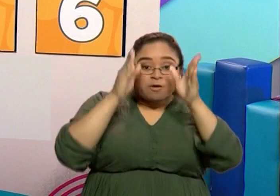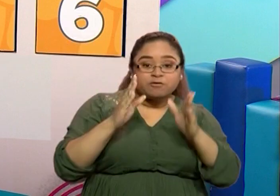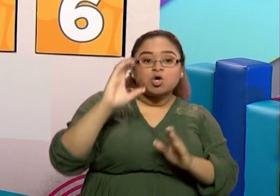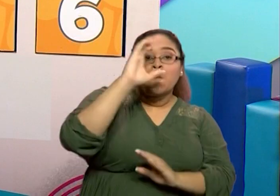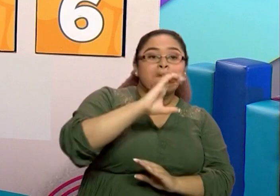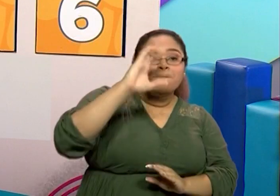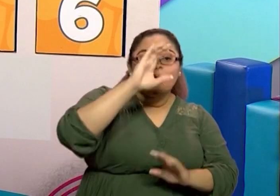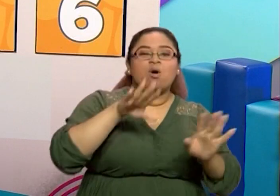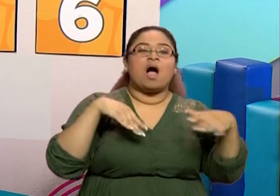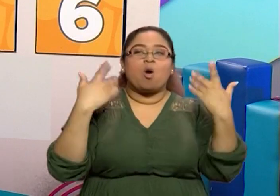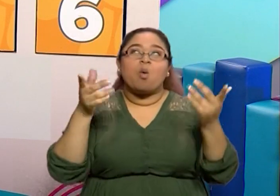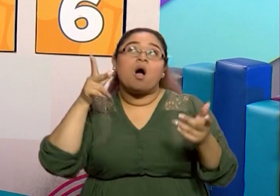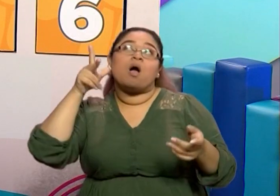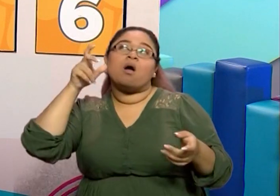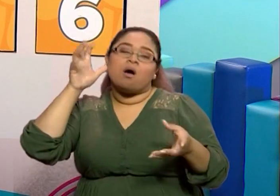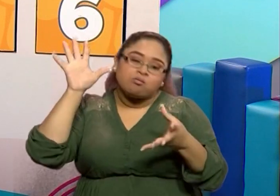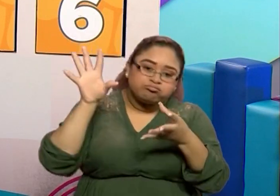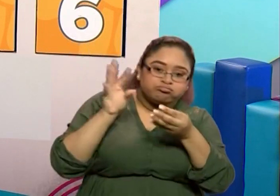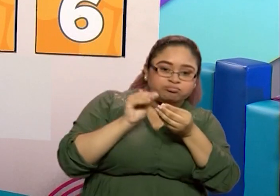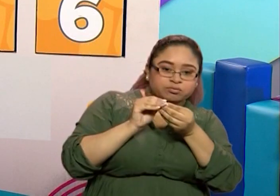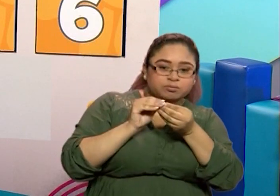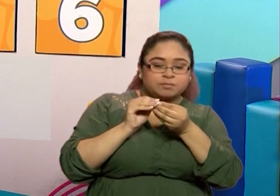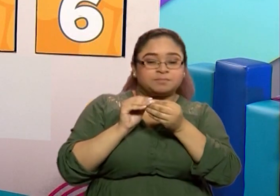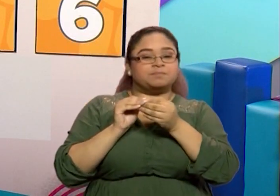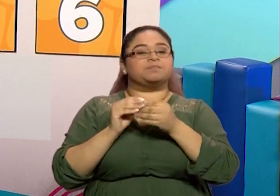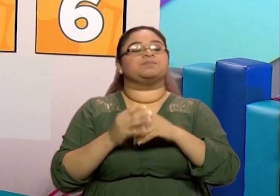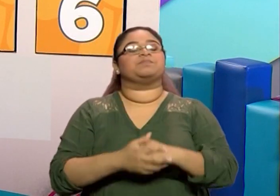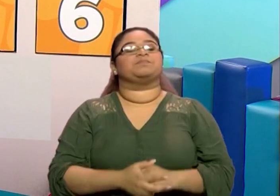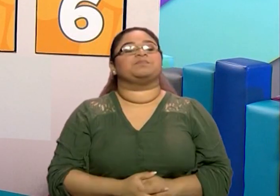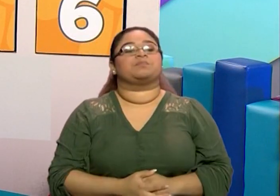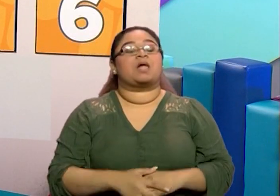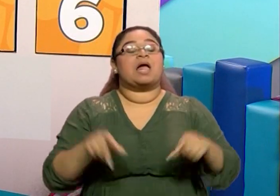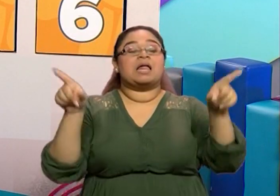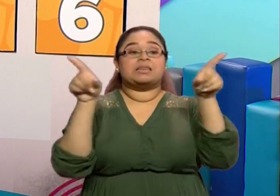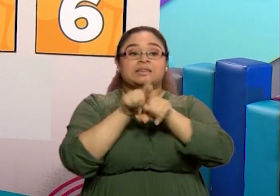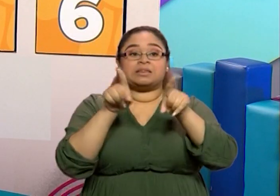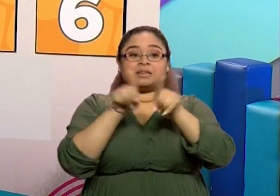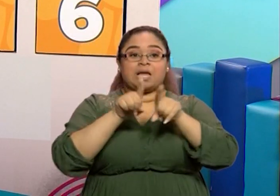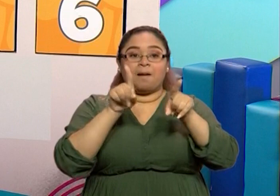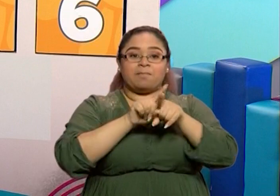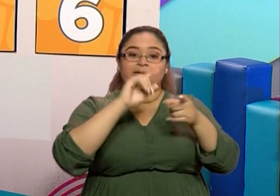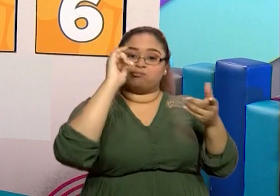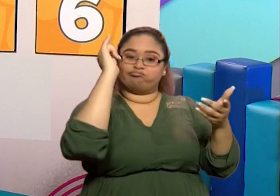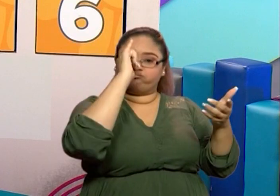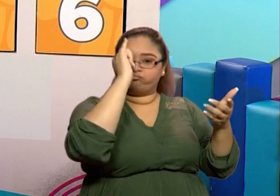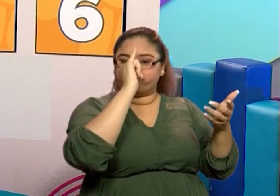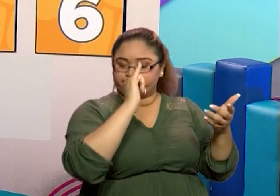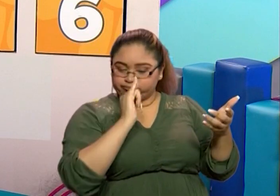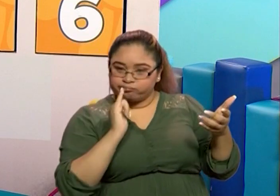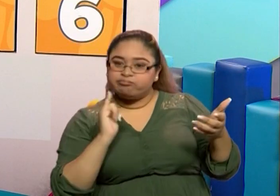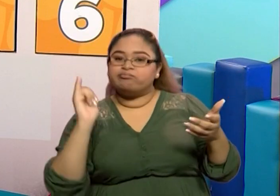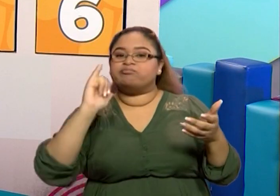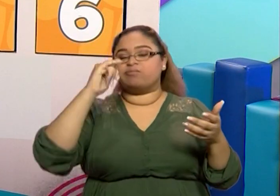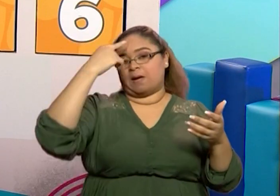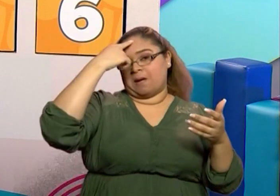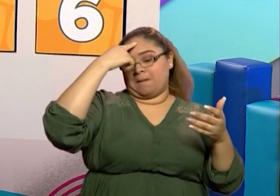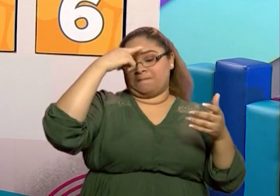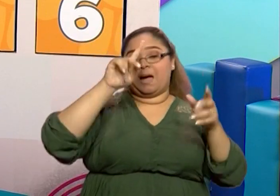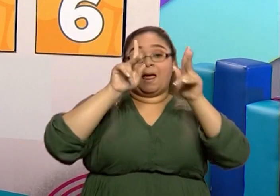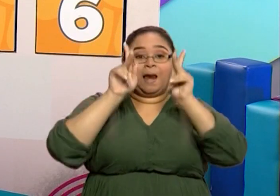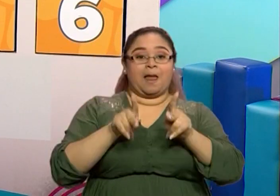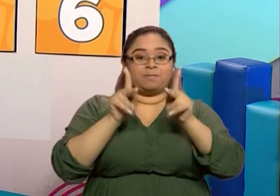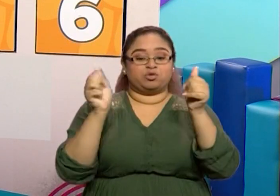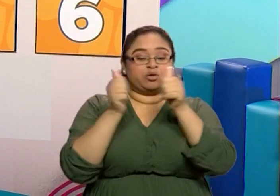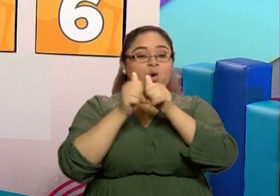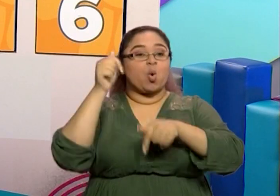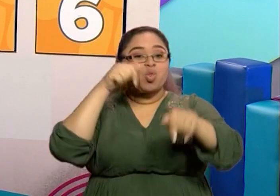estos fenómenos. Las imágenes también para los chicos con discapacidad visual tienen la transcripción en braille,